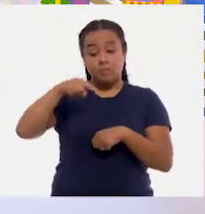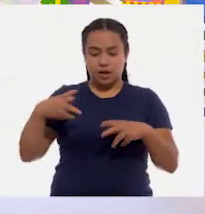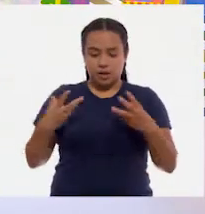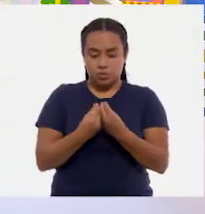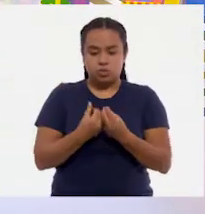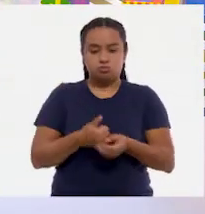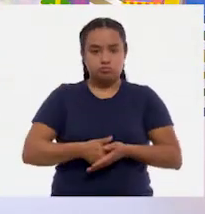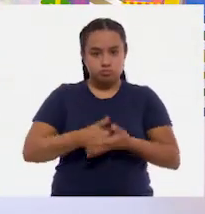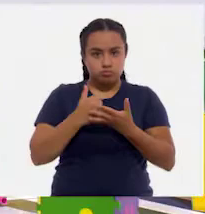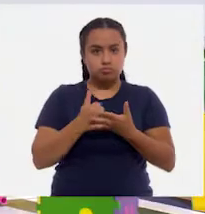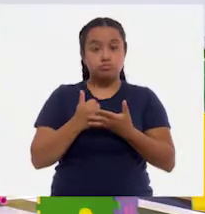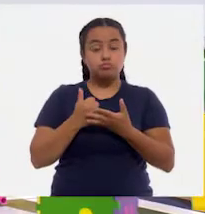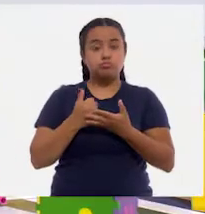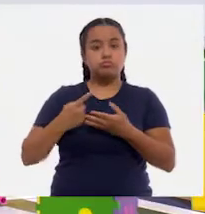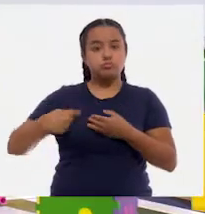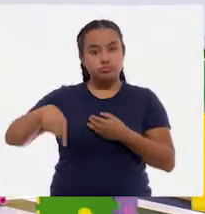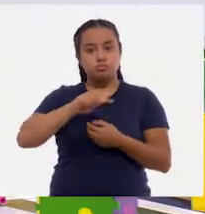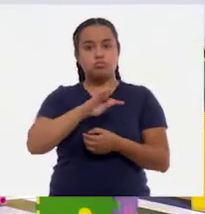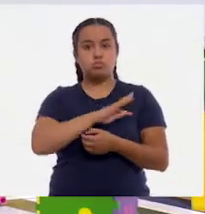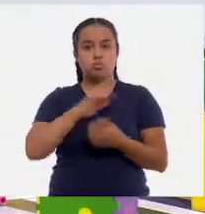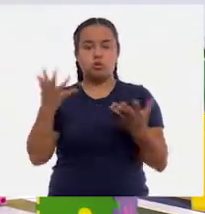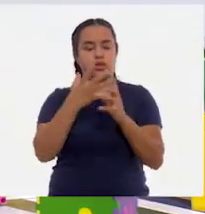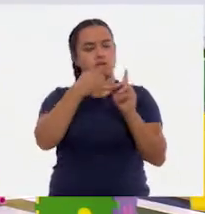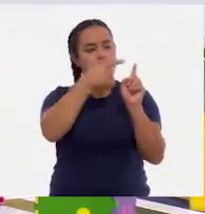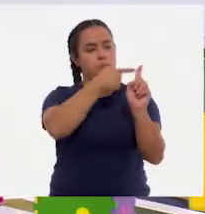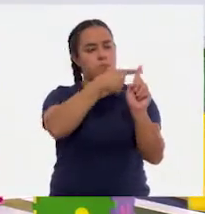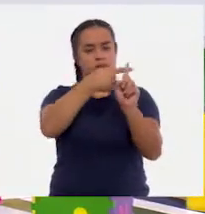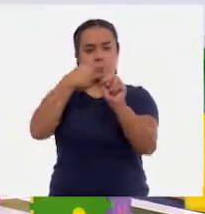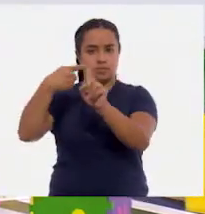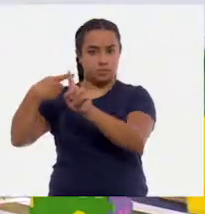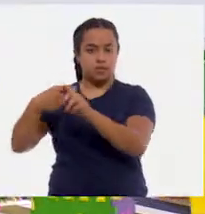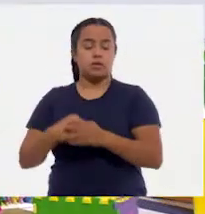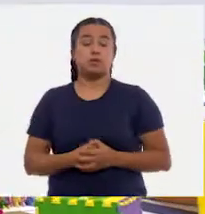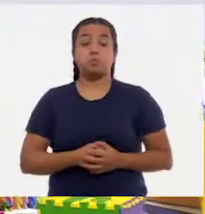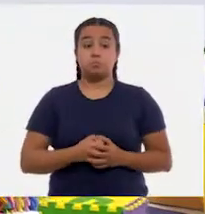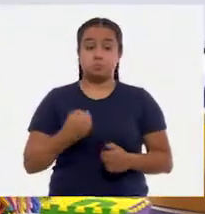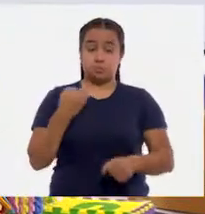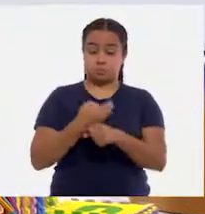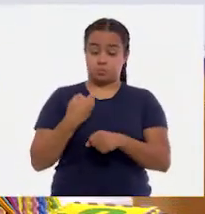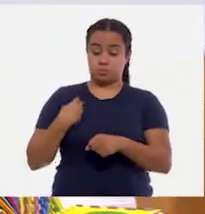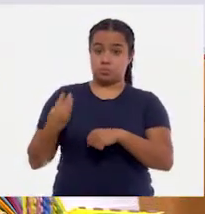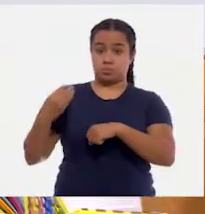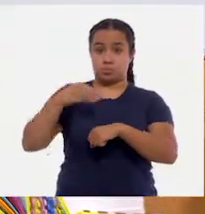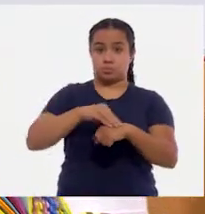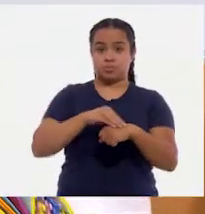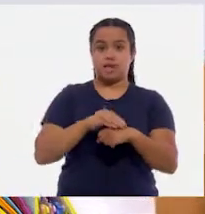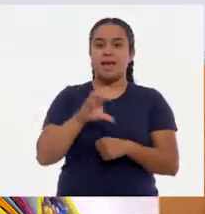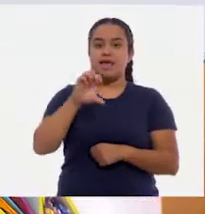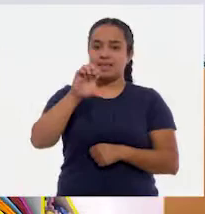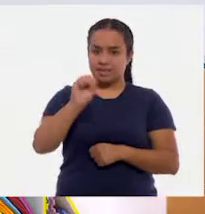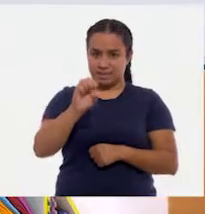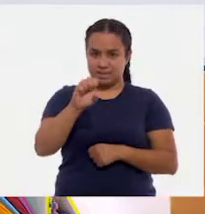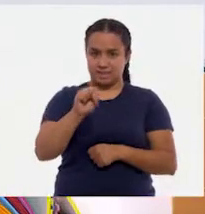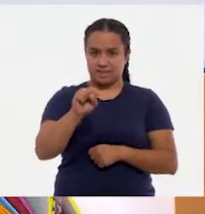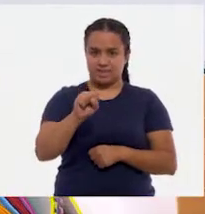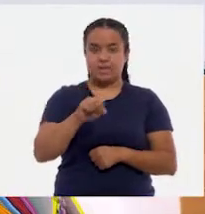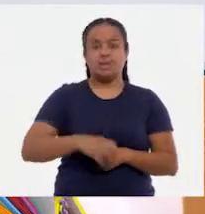con las niñas y los niños hagamos la suma. Voy a colocar el 60.